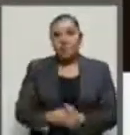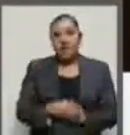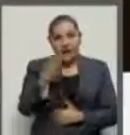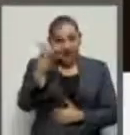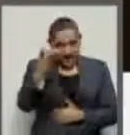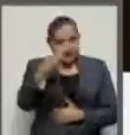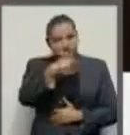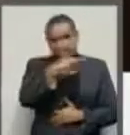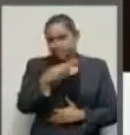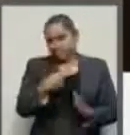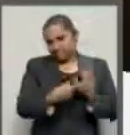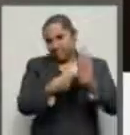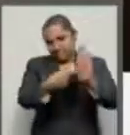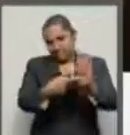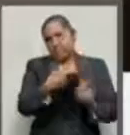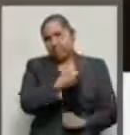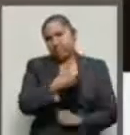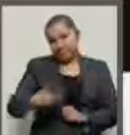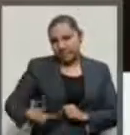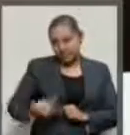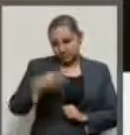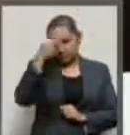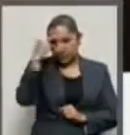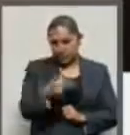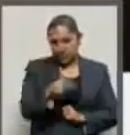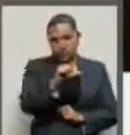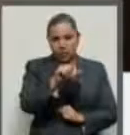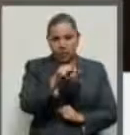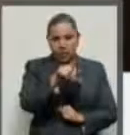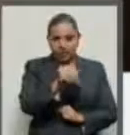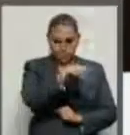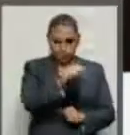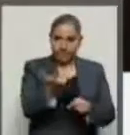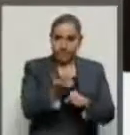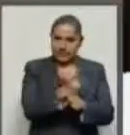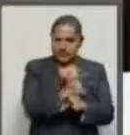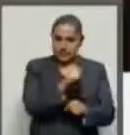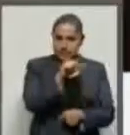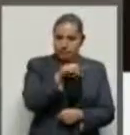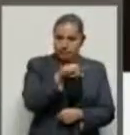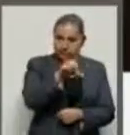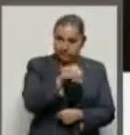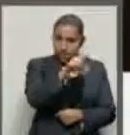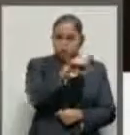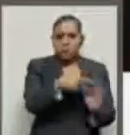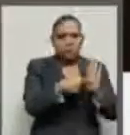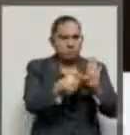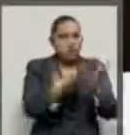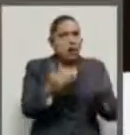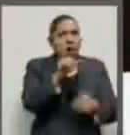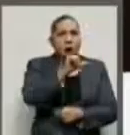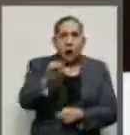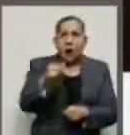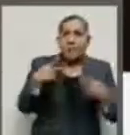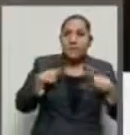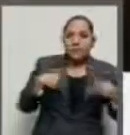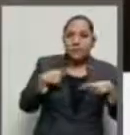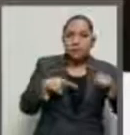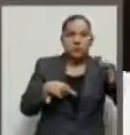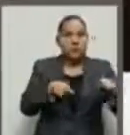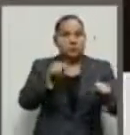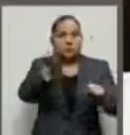de la República, el licenciado Andrés Manuel López Obrador, con todas aquellas personas